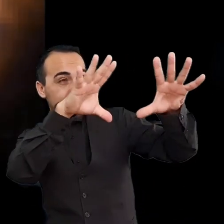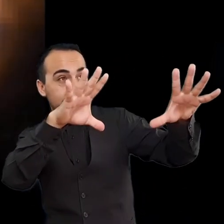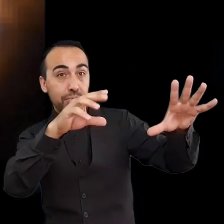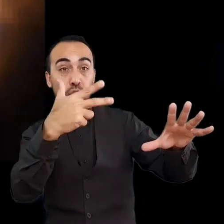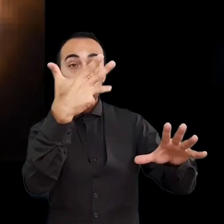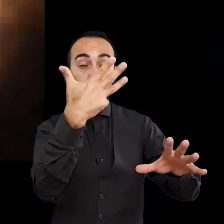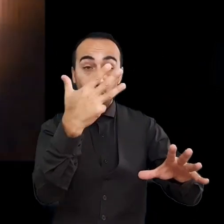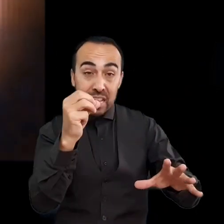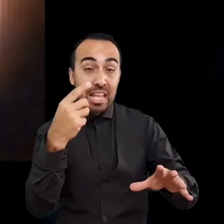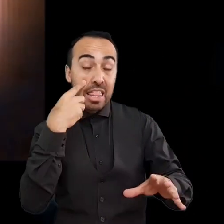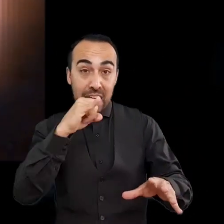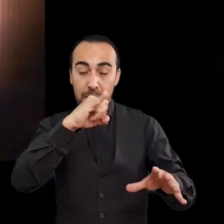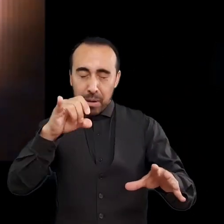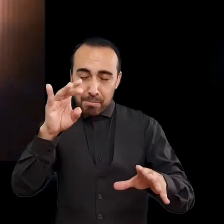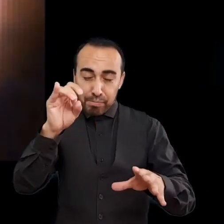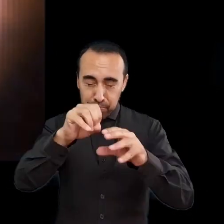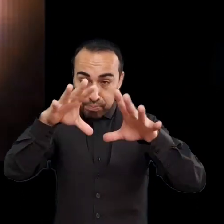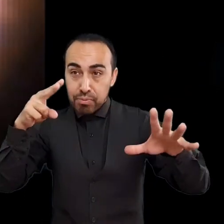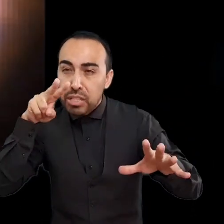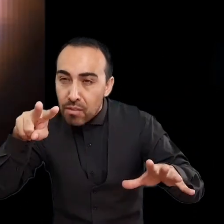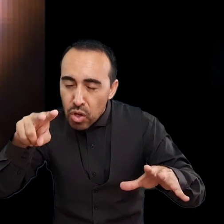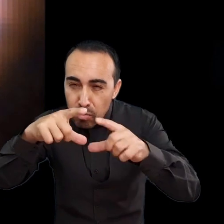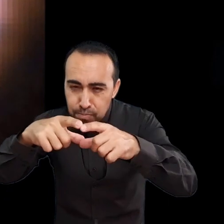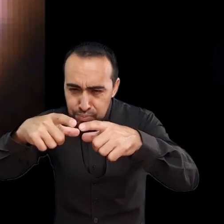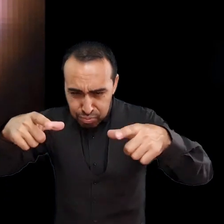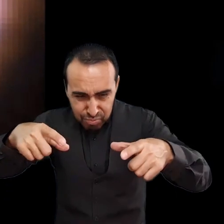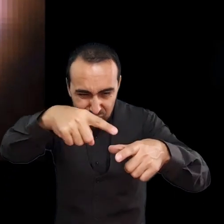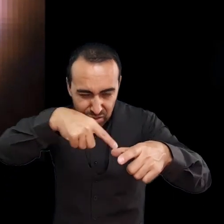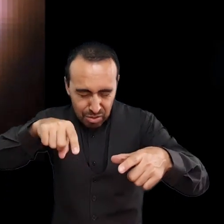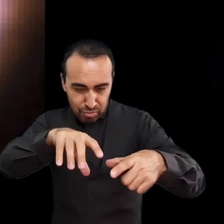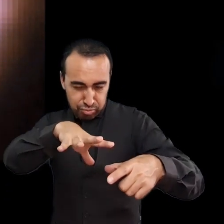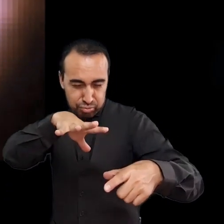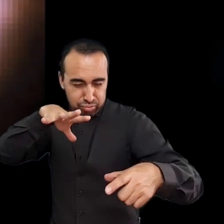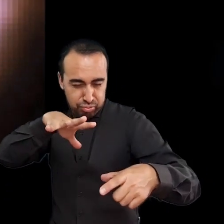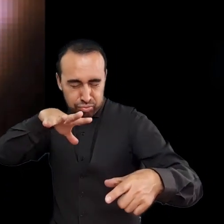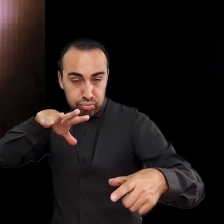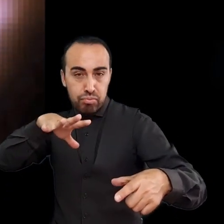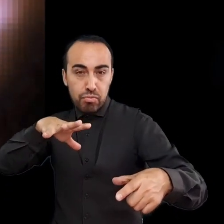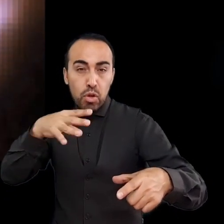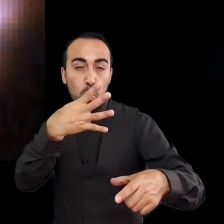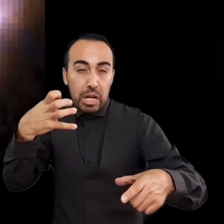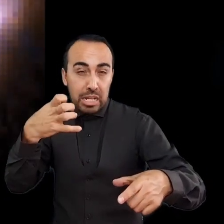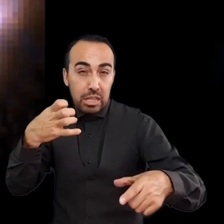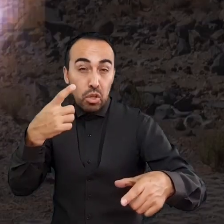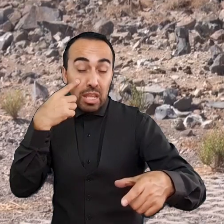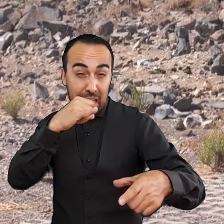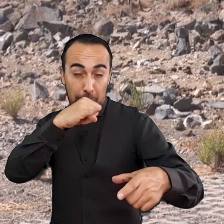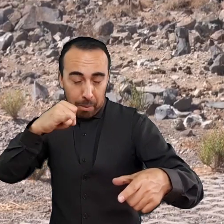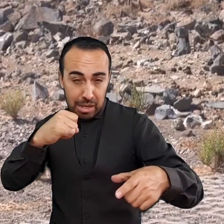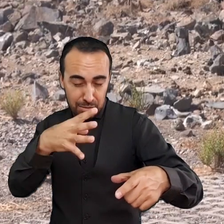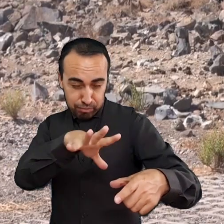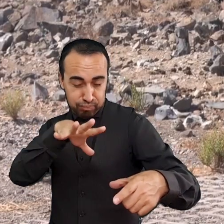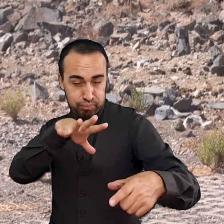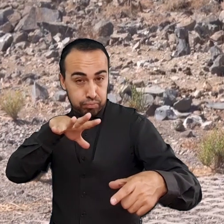de 400 días después de la explosión, antes de decaer a niveles muy bajos. La explicación más simple para